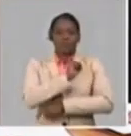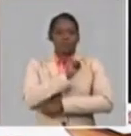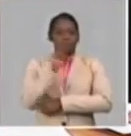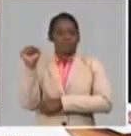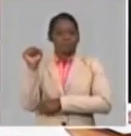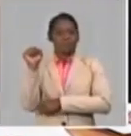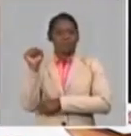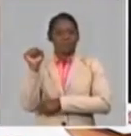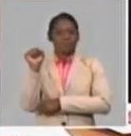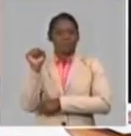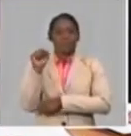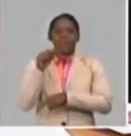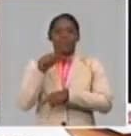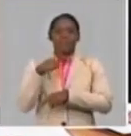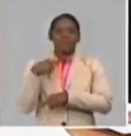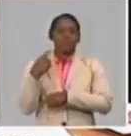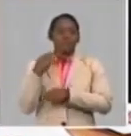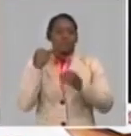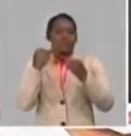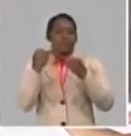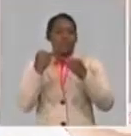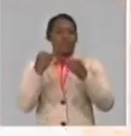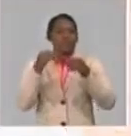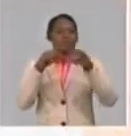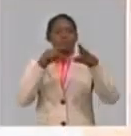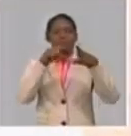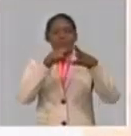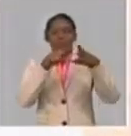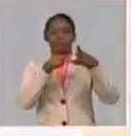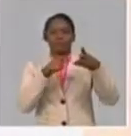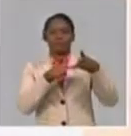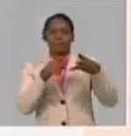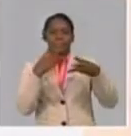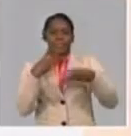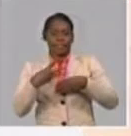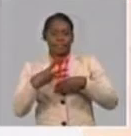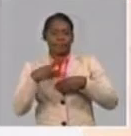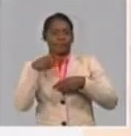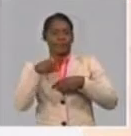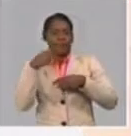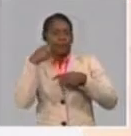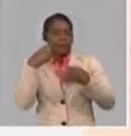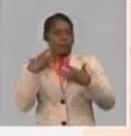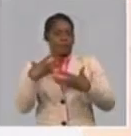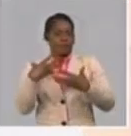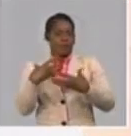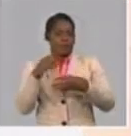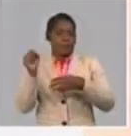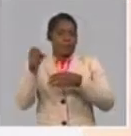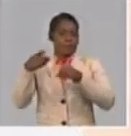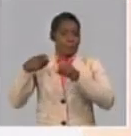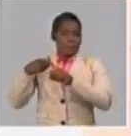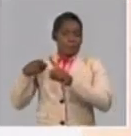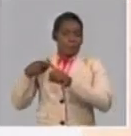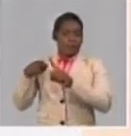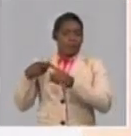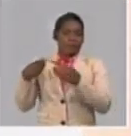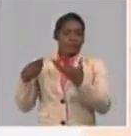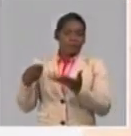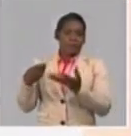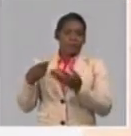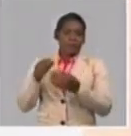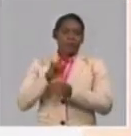Hemos además identificado tres objetivos específicos. El primero es sin duda, como fiesta de los